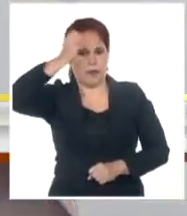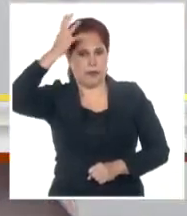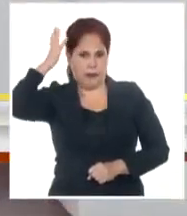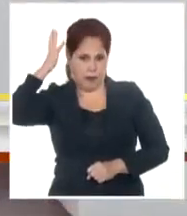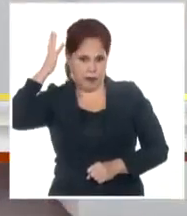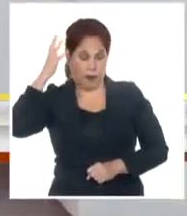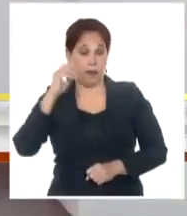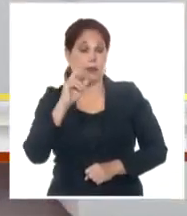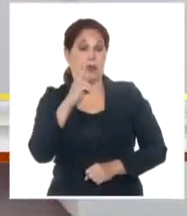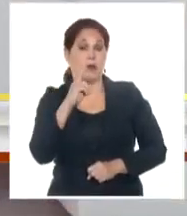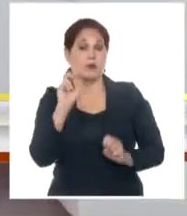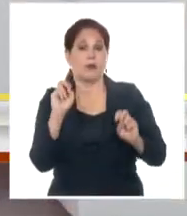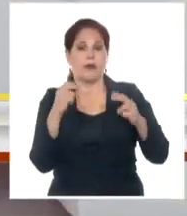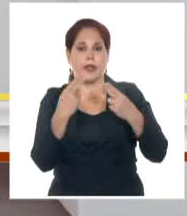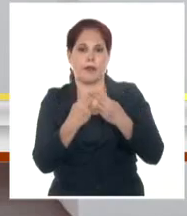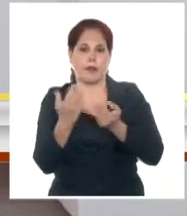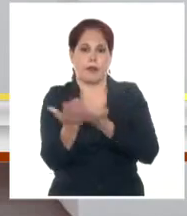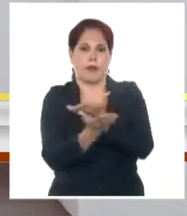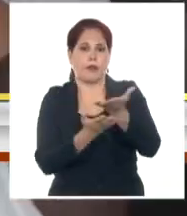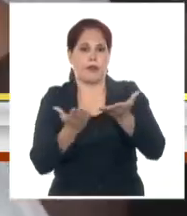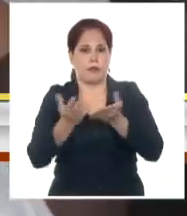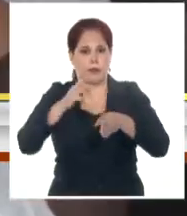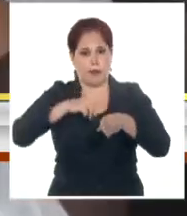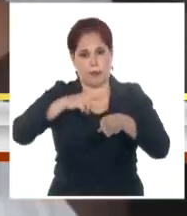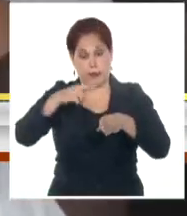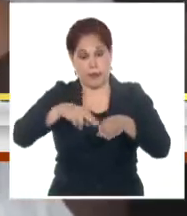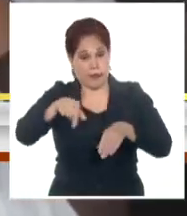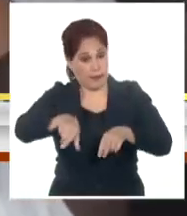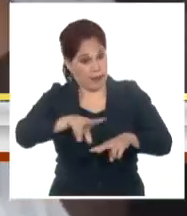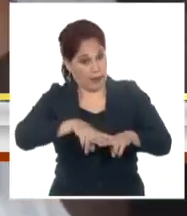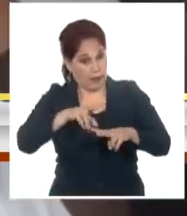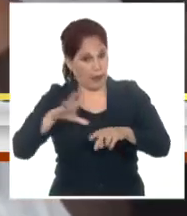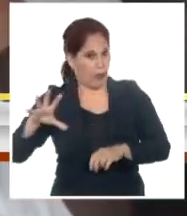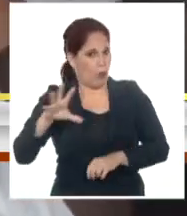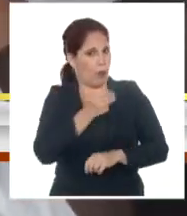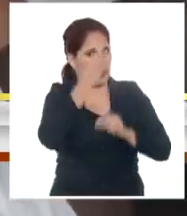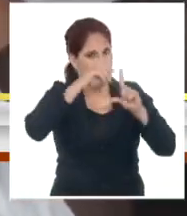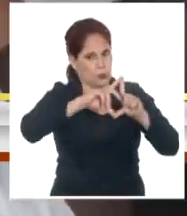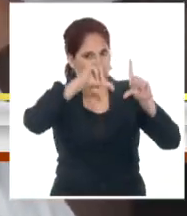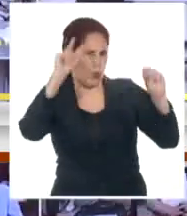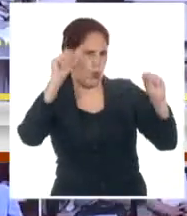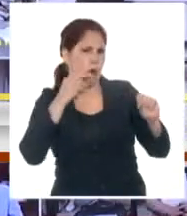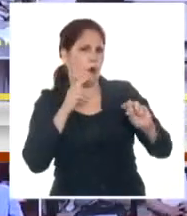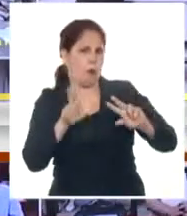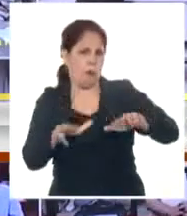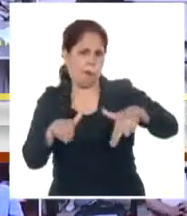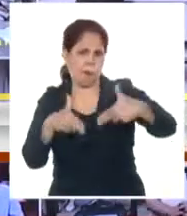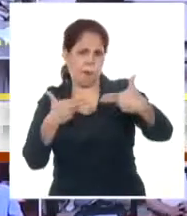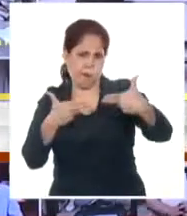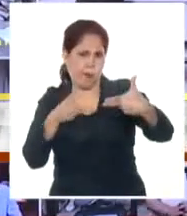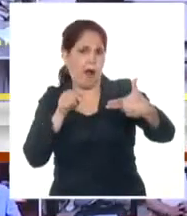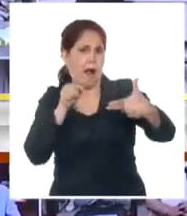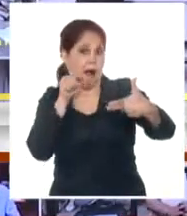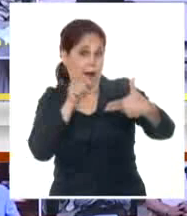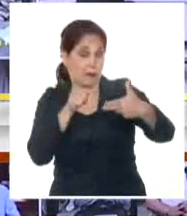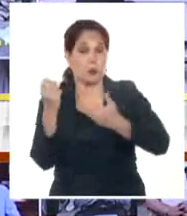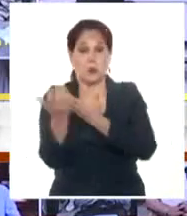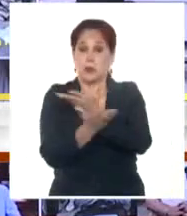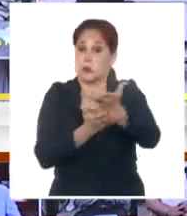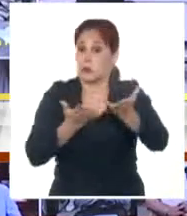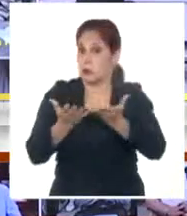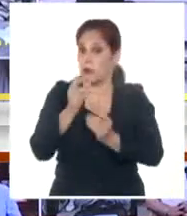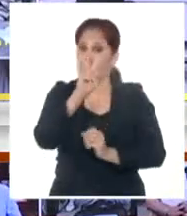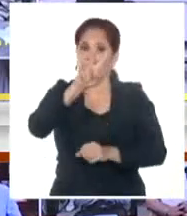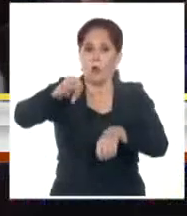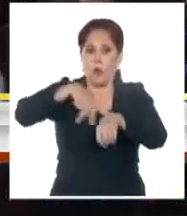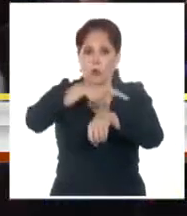durante el segundo intercambio con sus representantes en La Habana y en todo el país a través de videoconferencia. Un intercambio de más